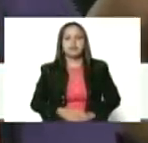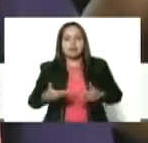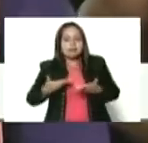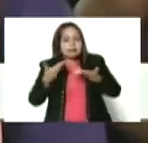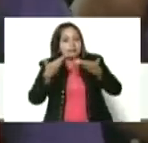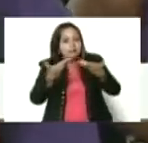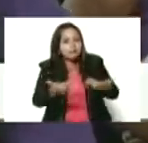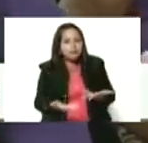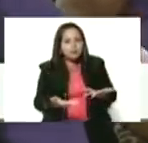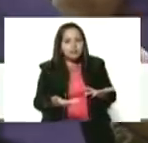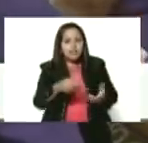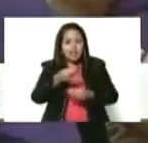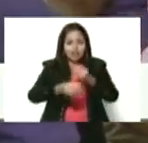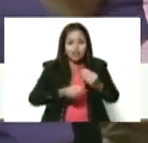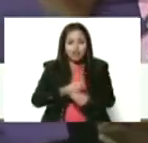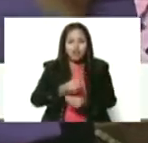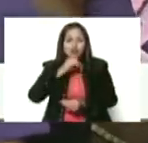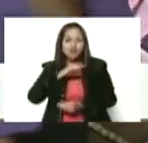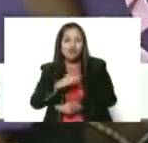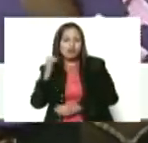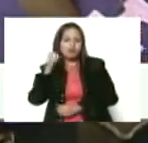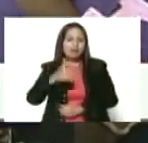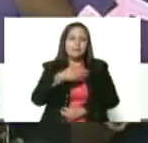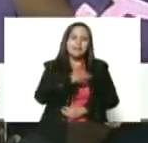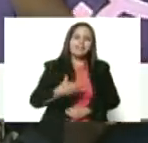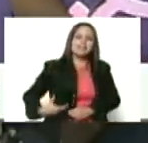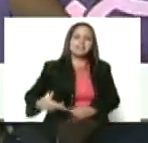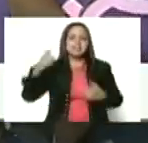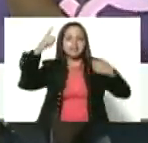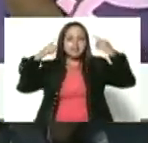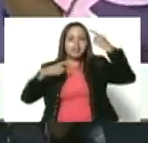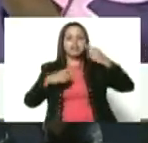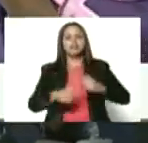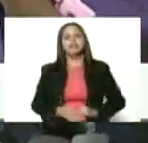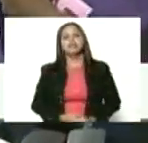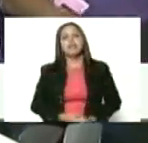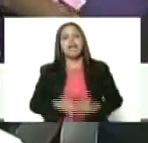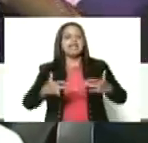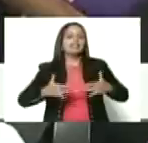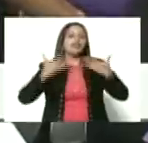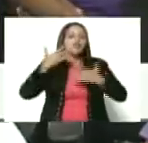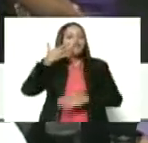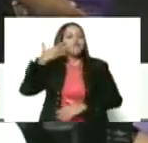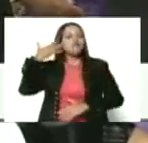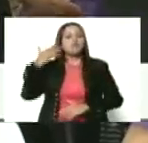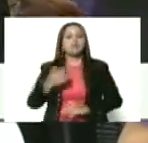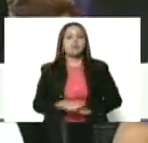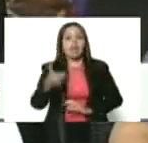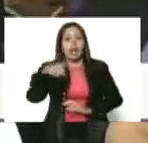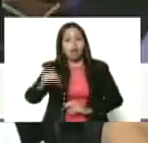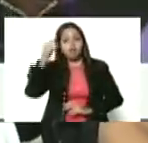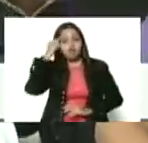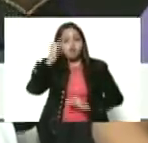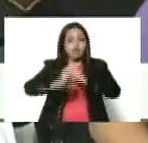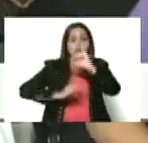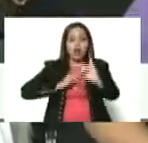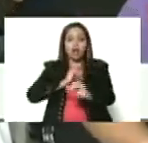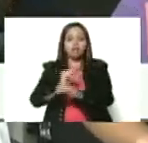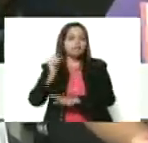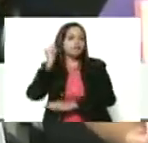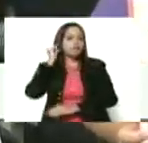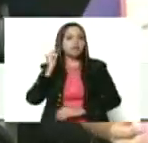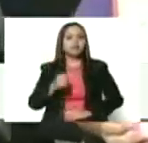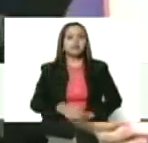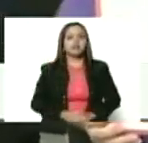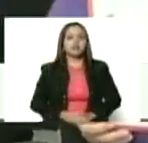hermoso que nos dejó nuestro presidente Chávez y que nos sentimos orgullosas que en este Día Internacional de la Mujer